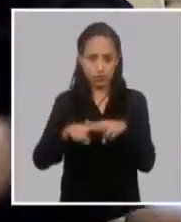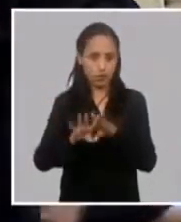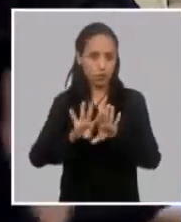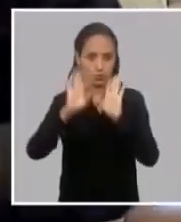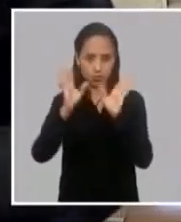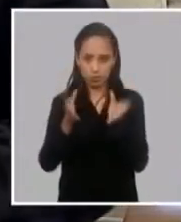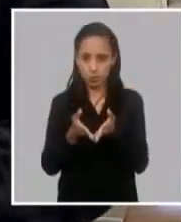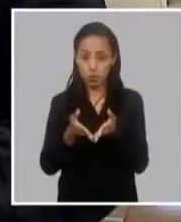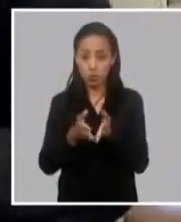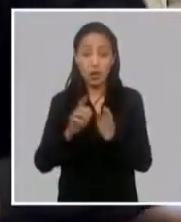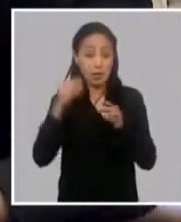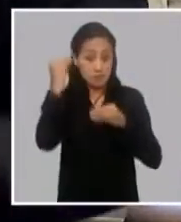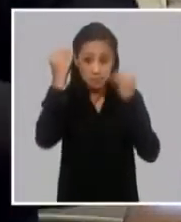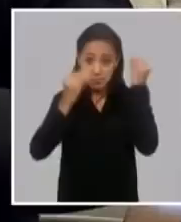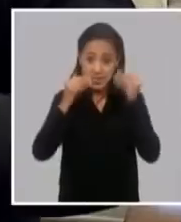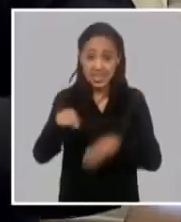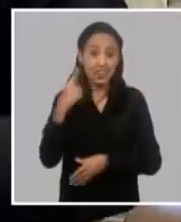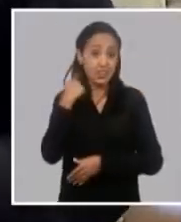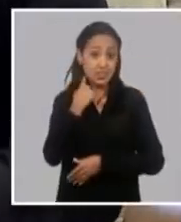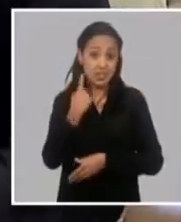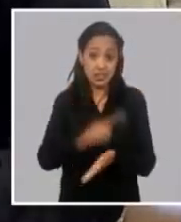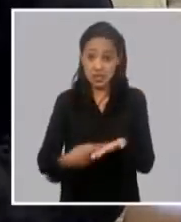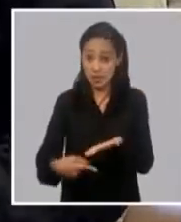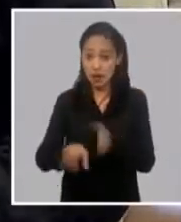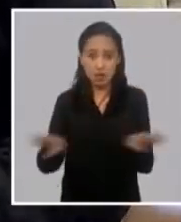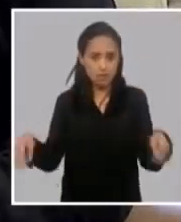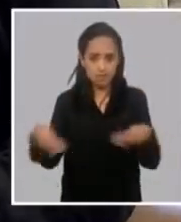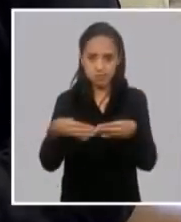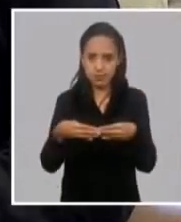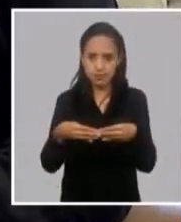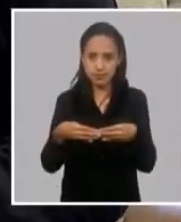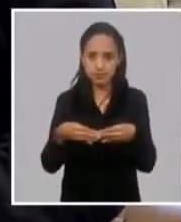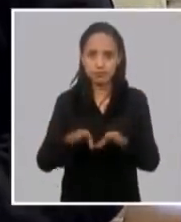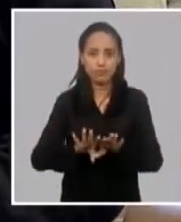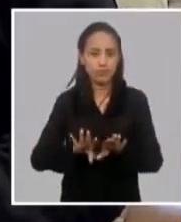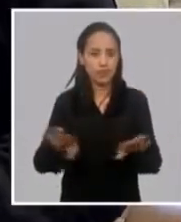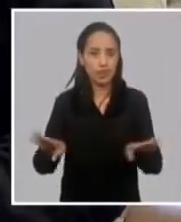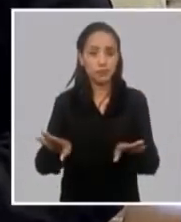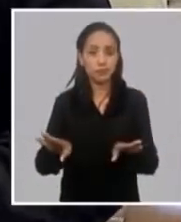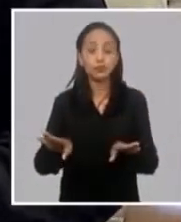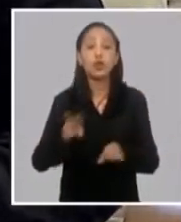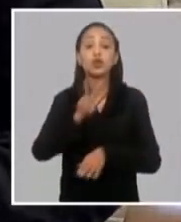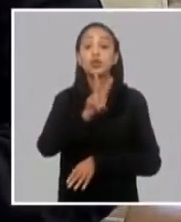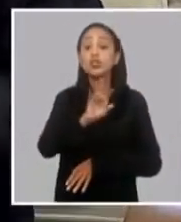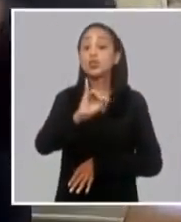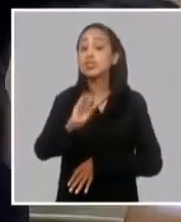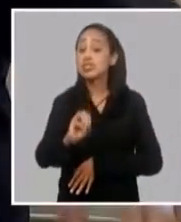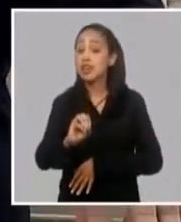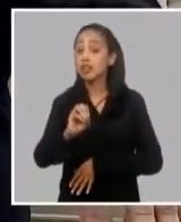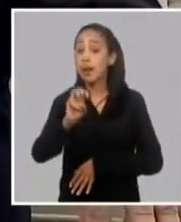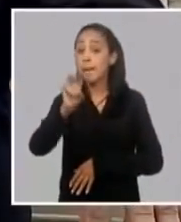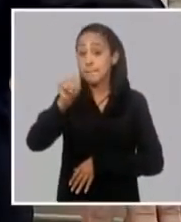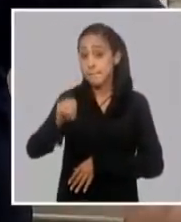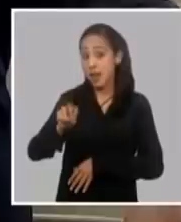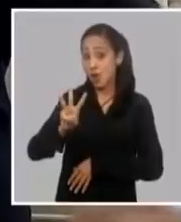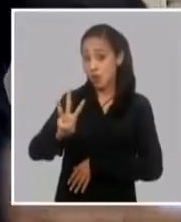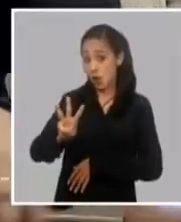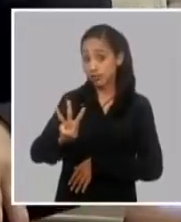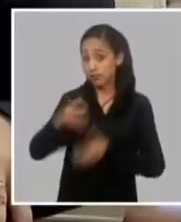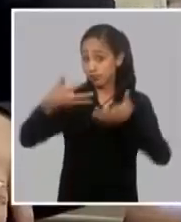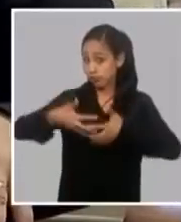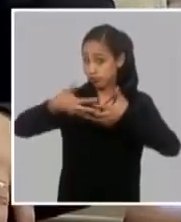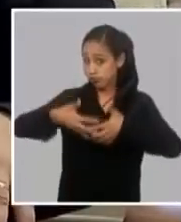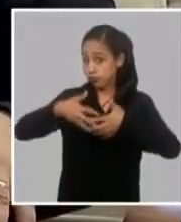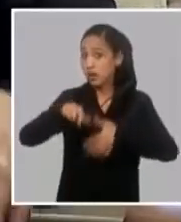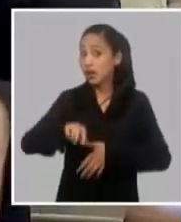concluyen esta semana y se entregarían definitivamente para generar 260 MW. Hay que decir que en